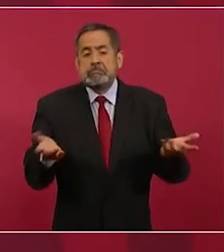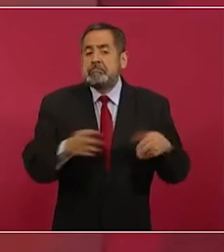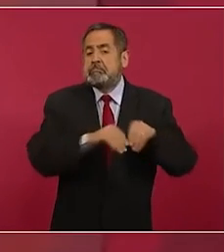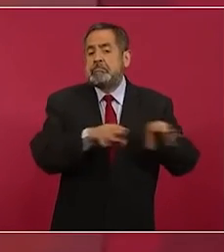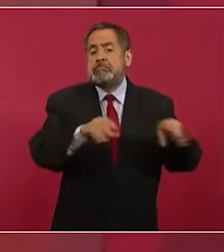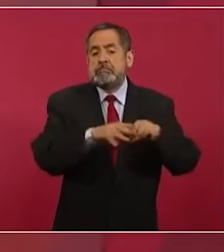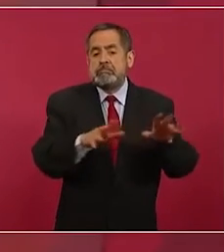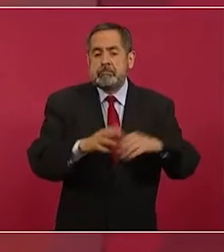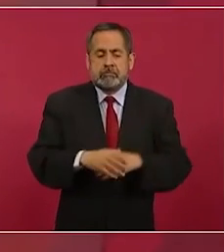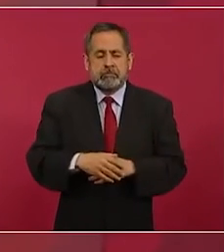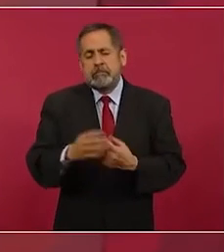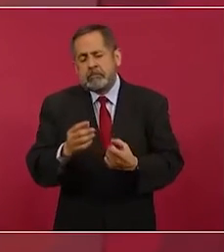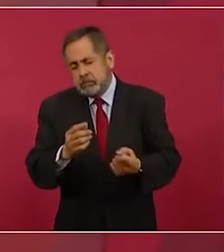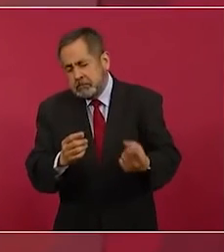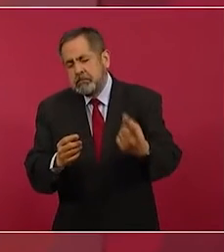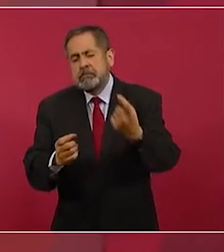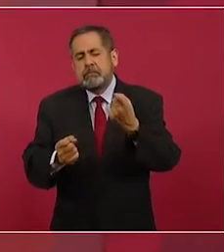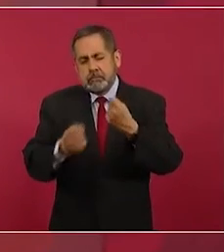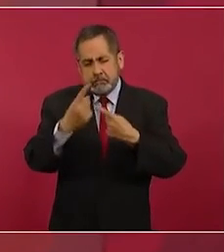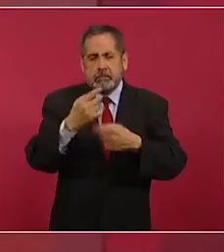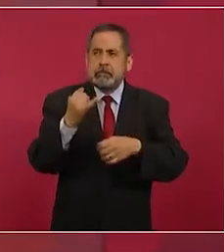hay honrosas excepciones.